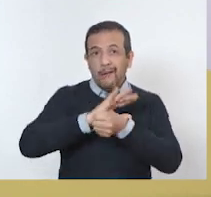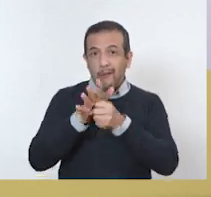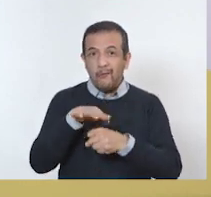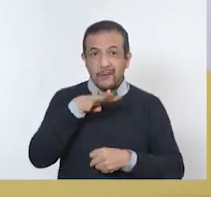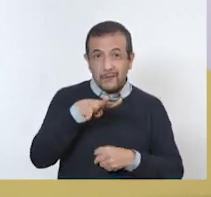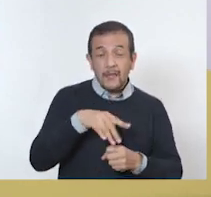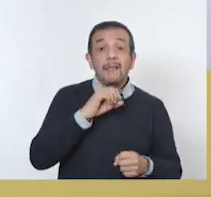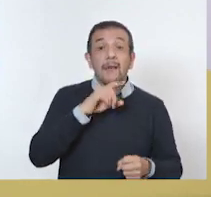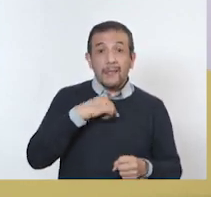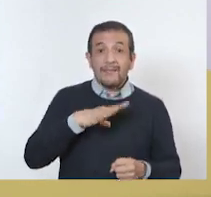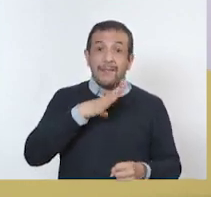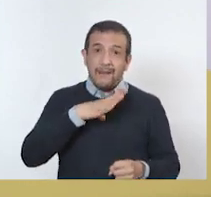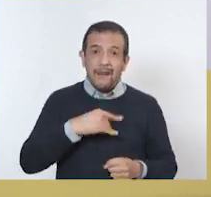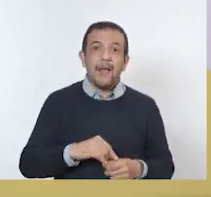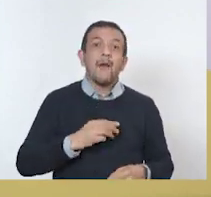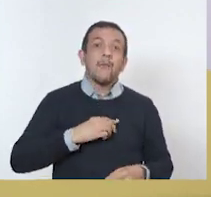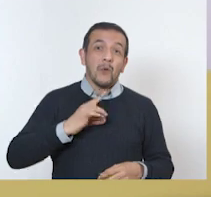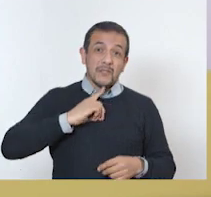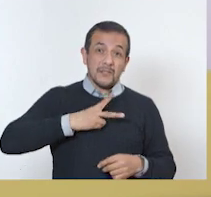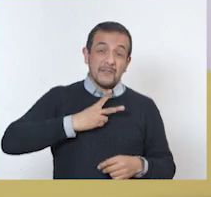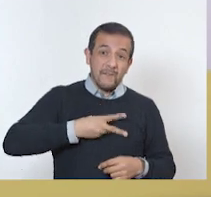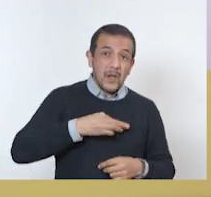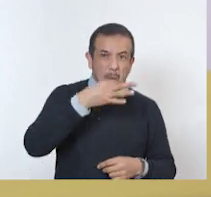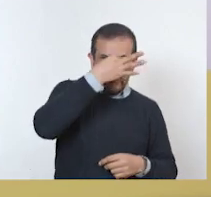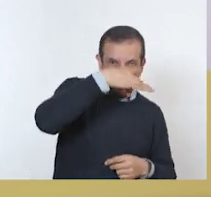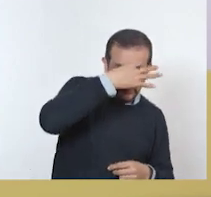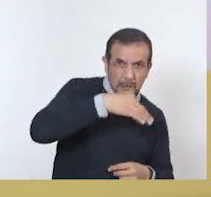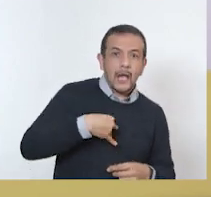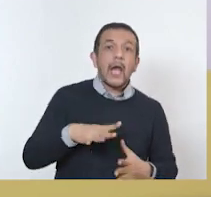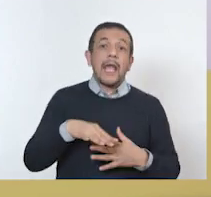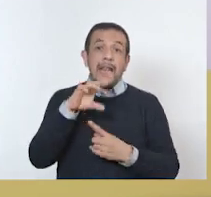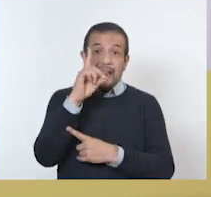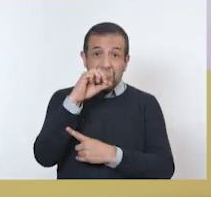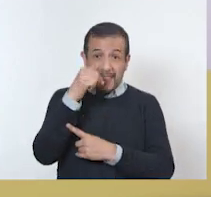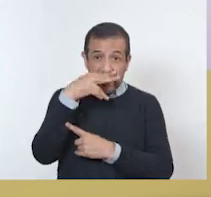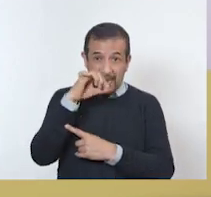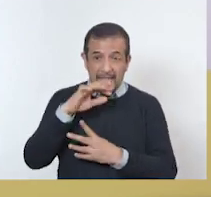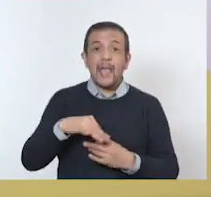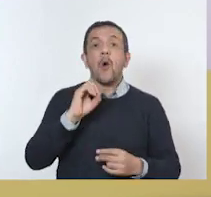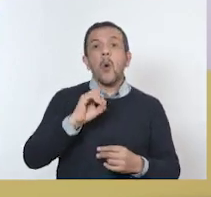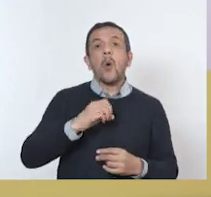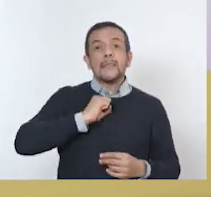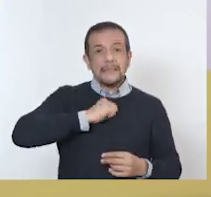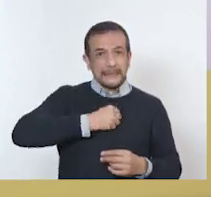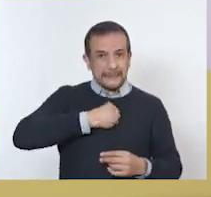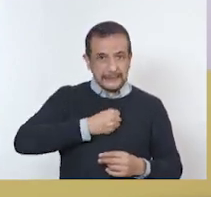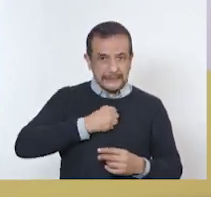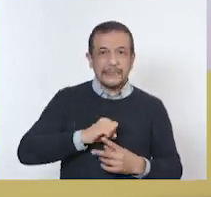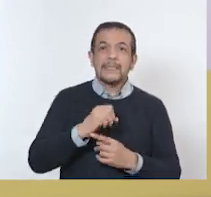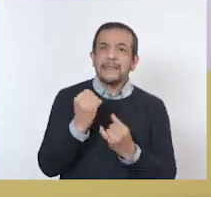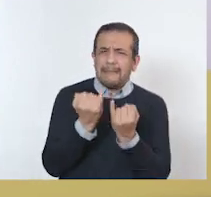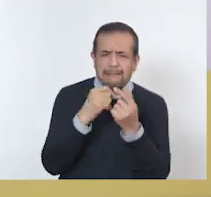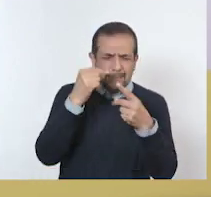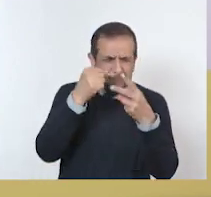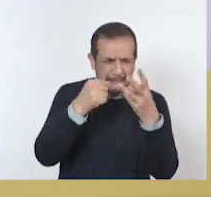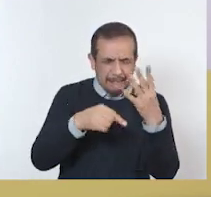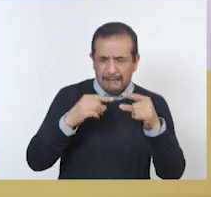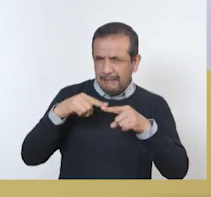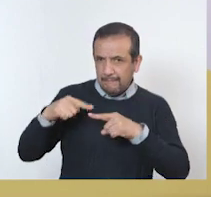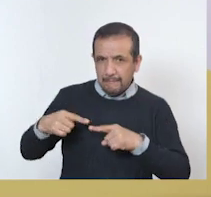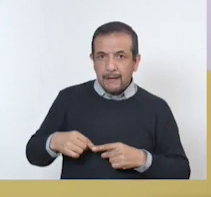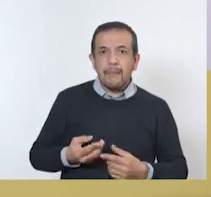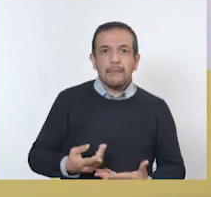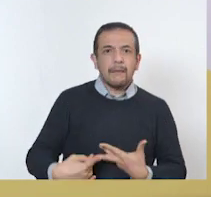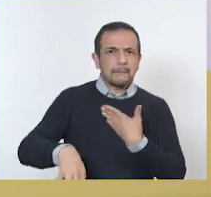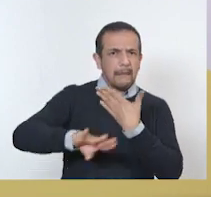entre otros. También tenemos el tema de la influenza, el tema del dengue, el tema de VIH, otros elementos, otros virus que nos pueden ocasionar daños